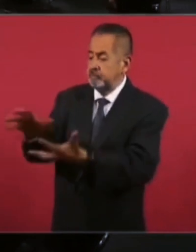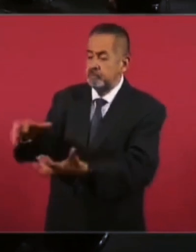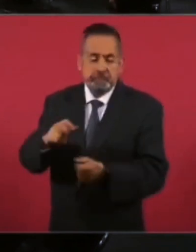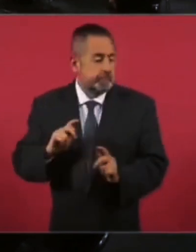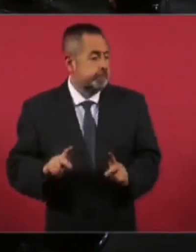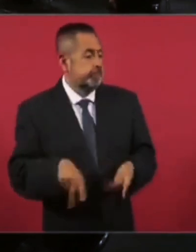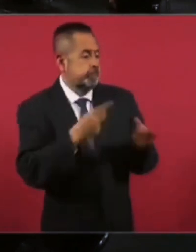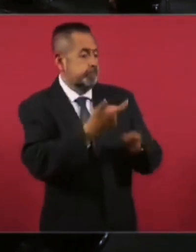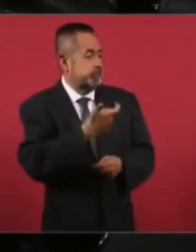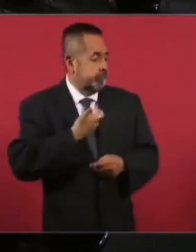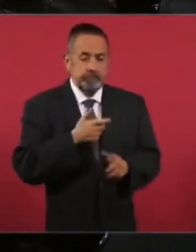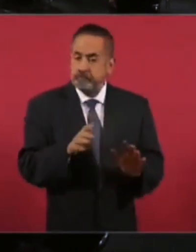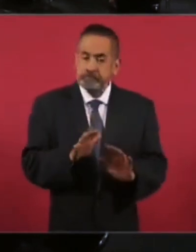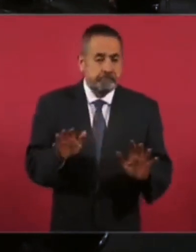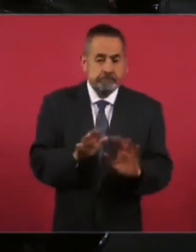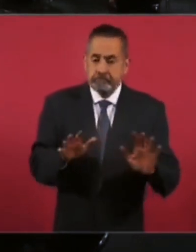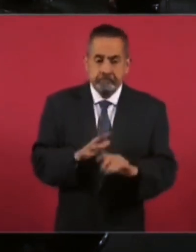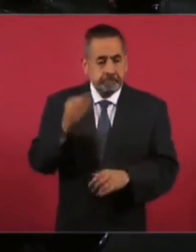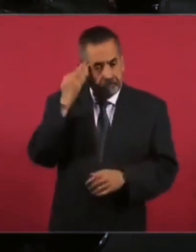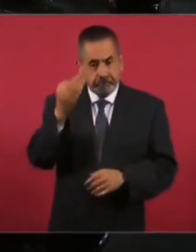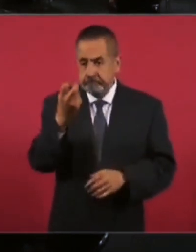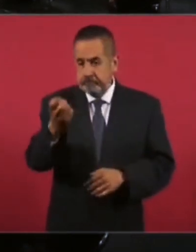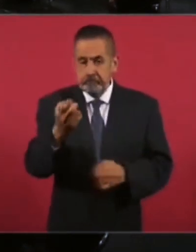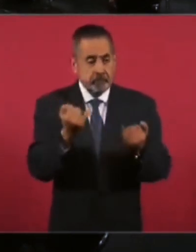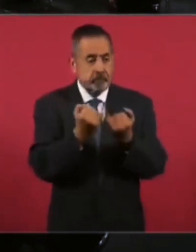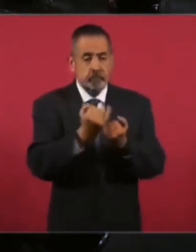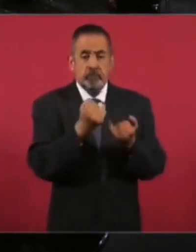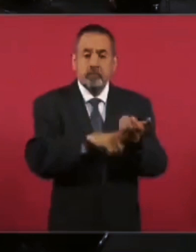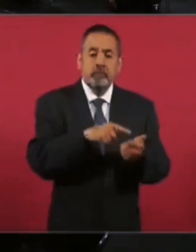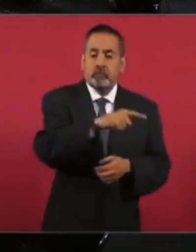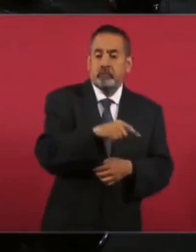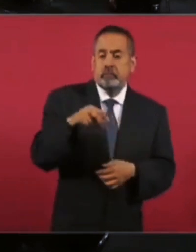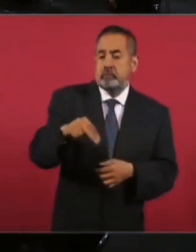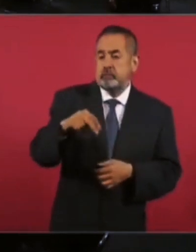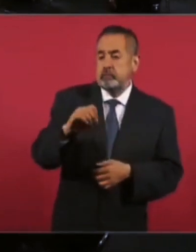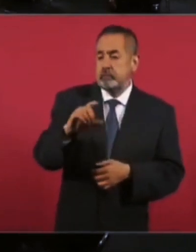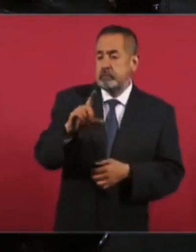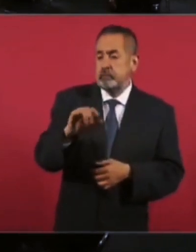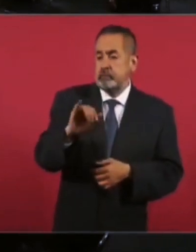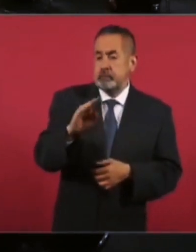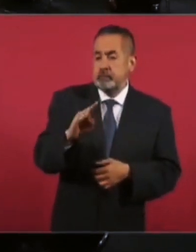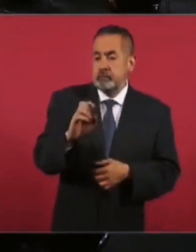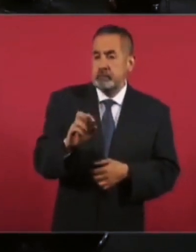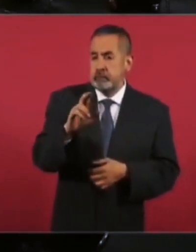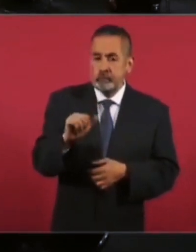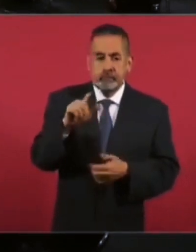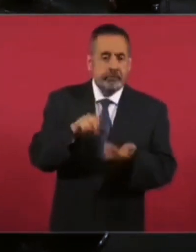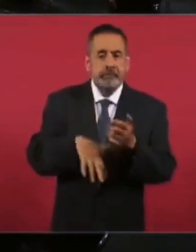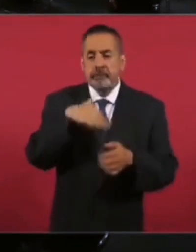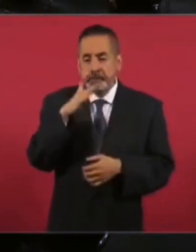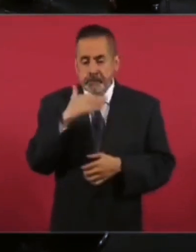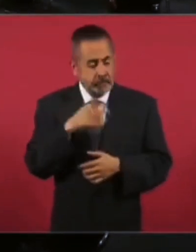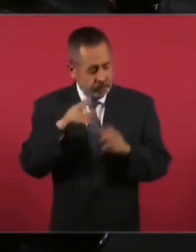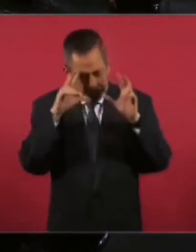lo que hicieron los neoliberales, corruptos, que lo que se hizo con